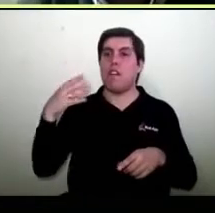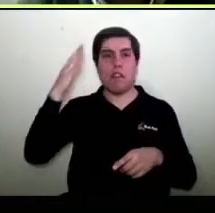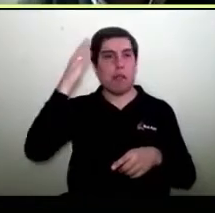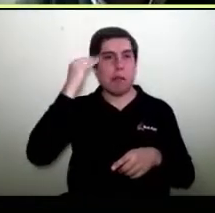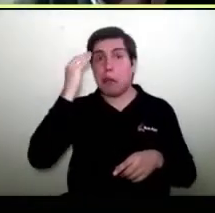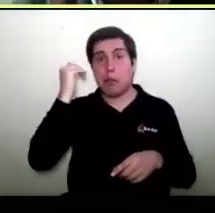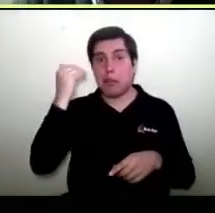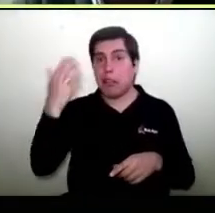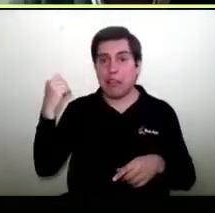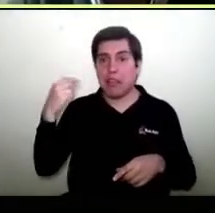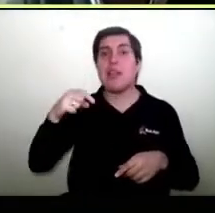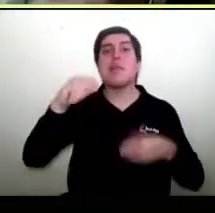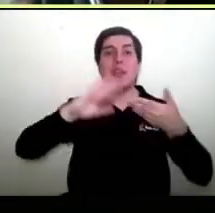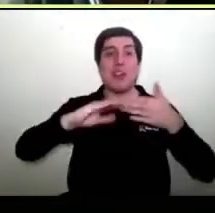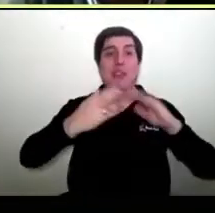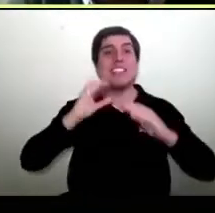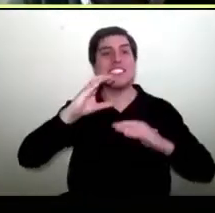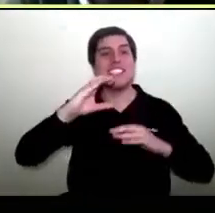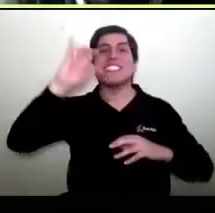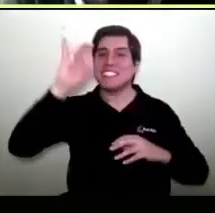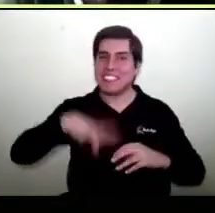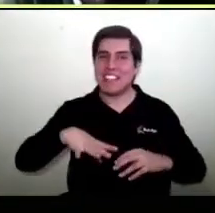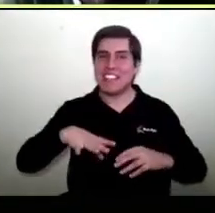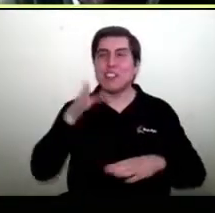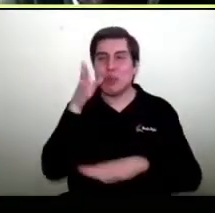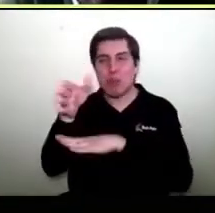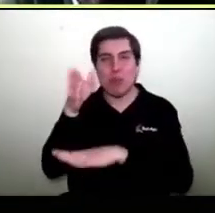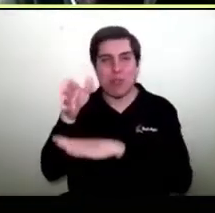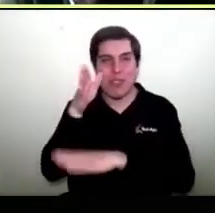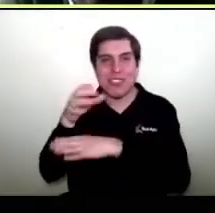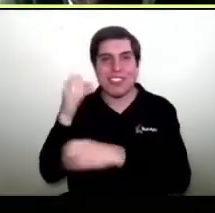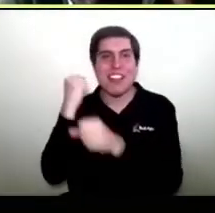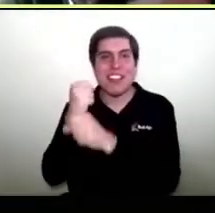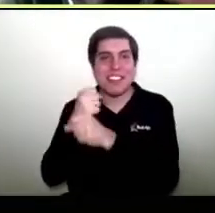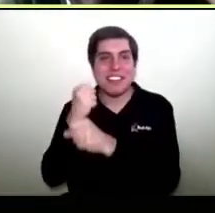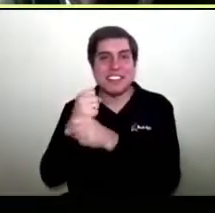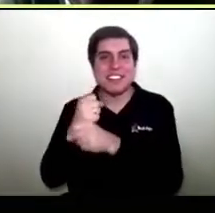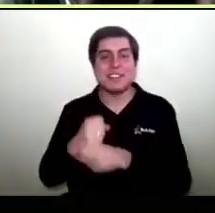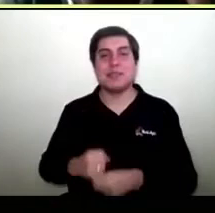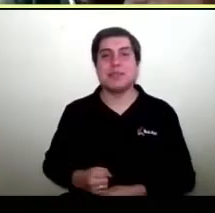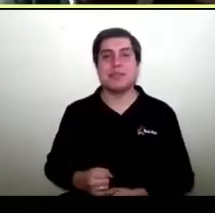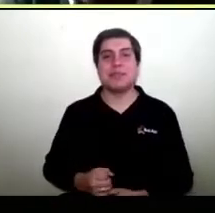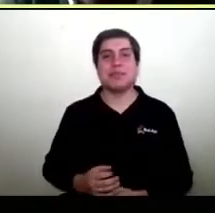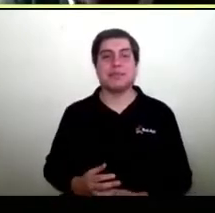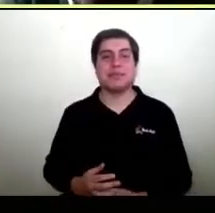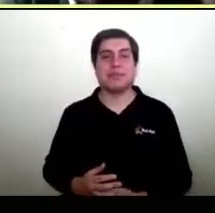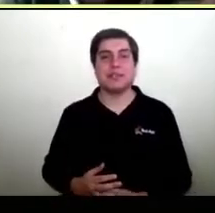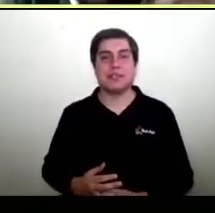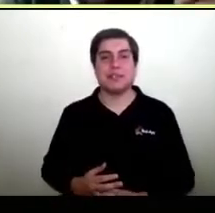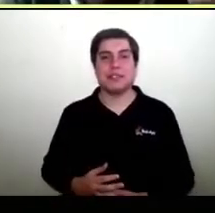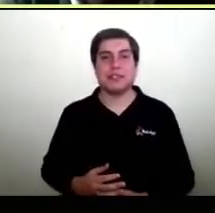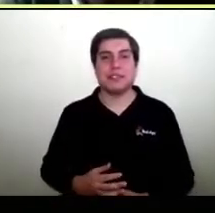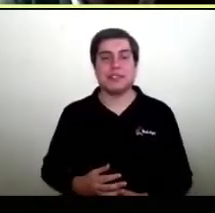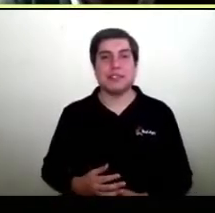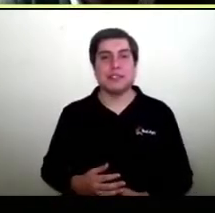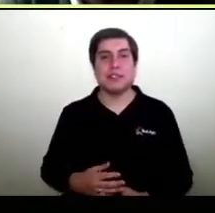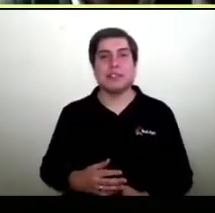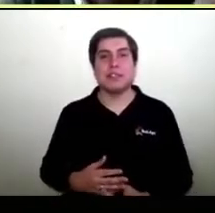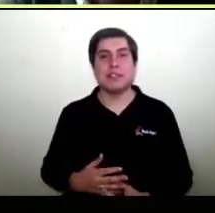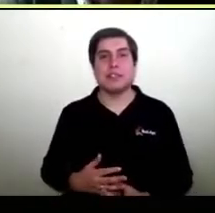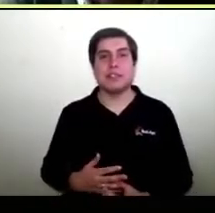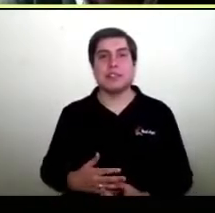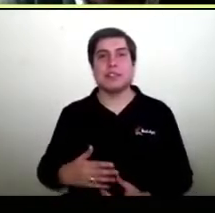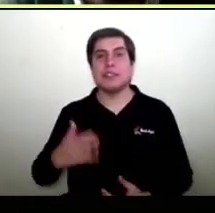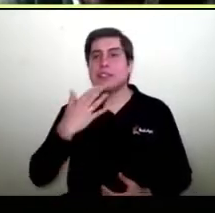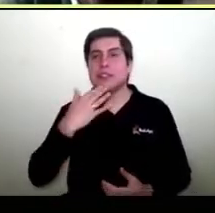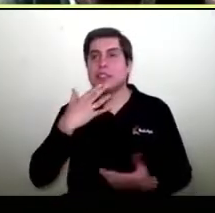Comunidad se sabe, se está trabajando el Valle de Litata y puedes buscar y buscar por cámaras de comercio, si quieres, de la Cámara de